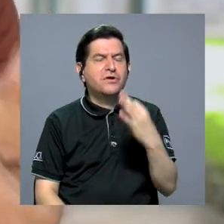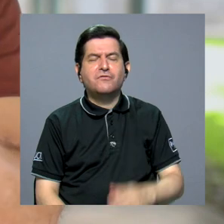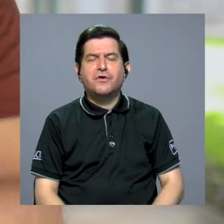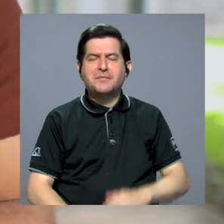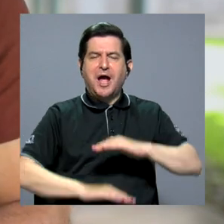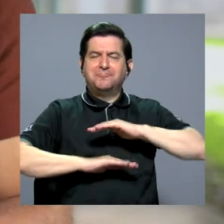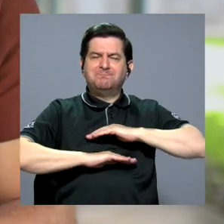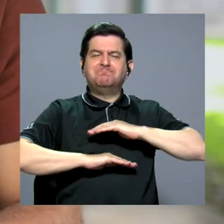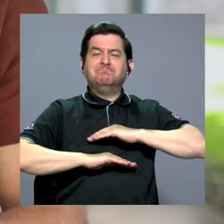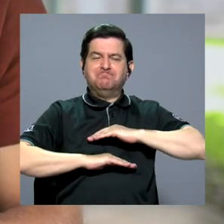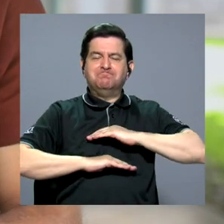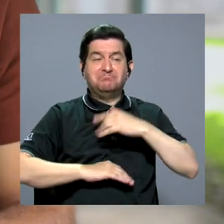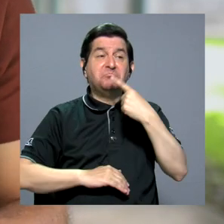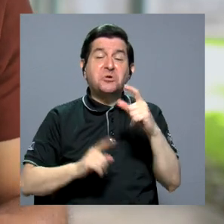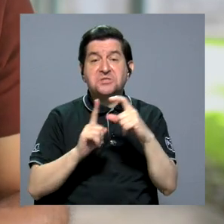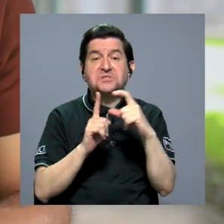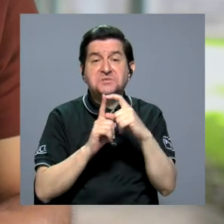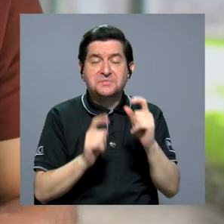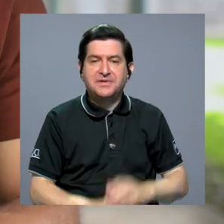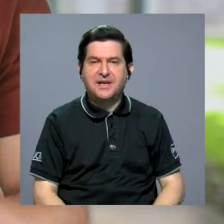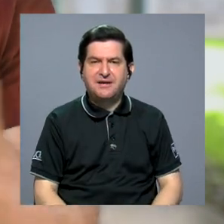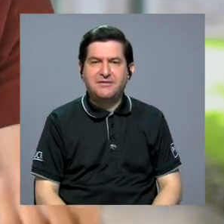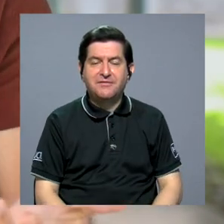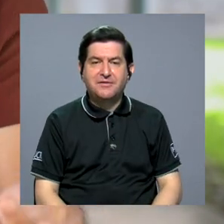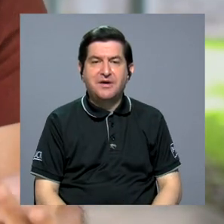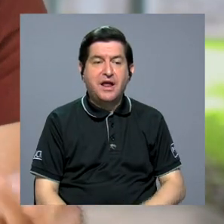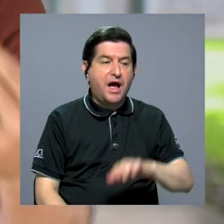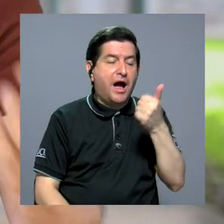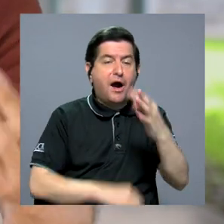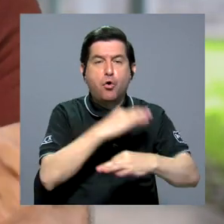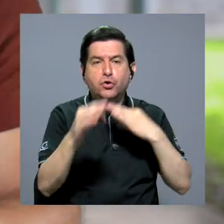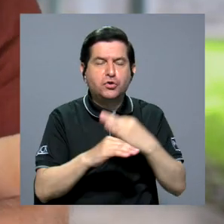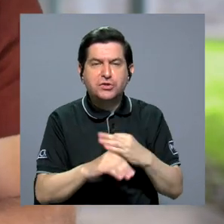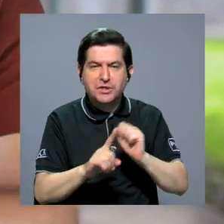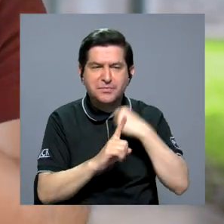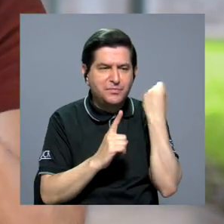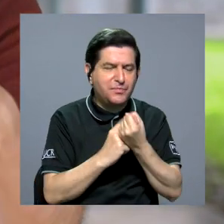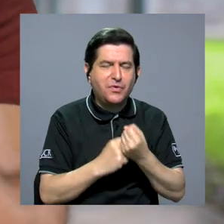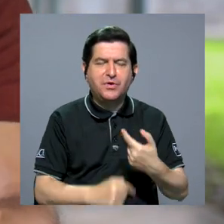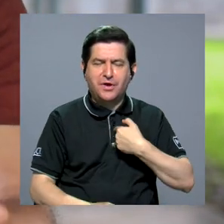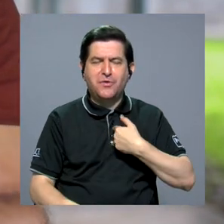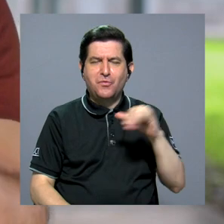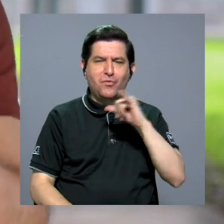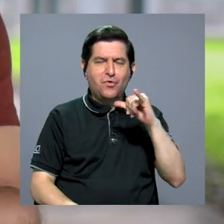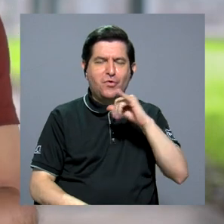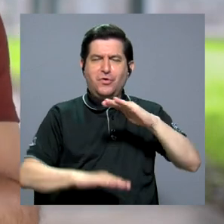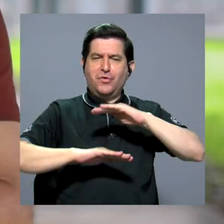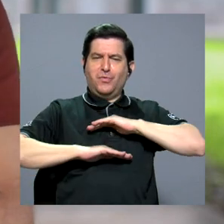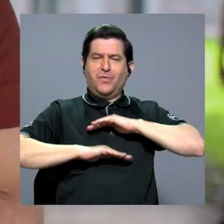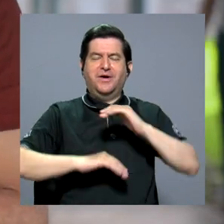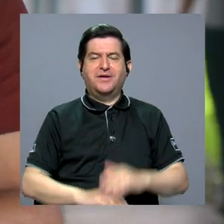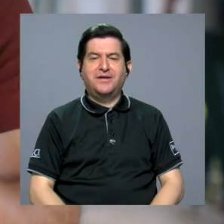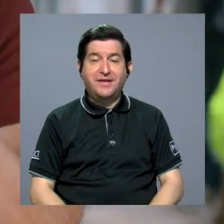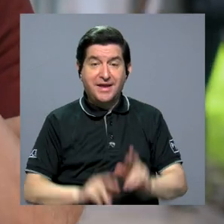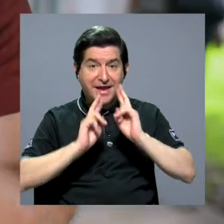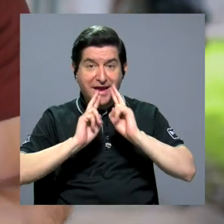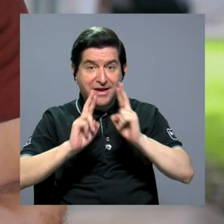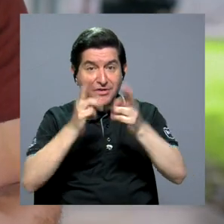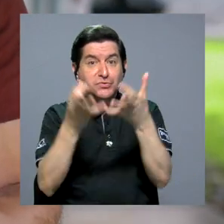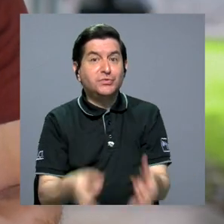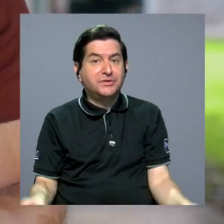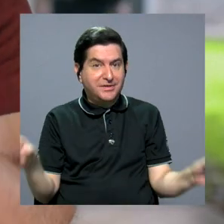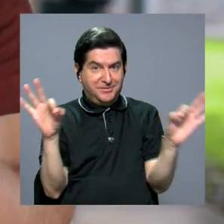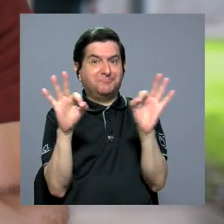grata, por utilizar esa palabra, a cualquier otro estímulo que sea recompensante. Y esto tiene un resultado